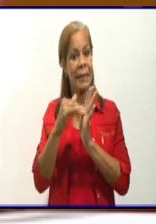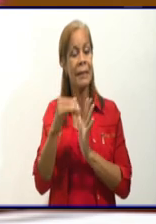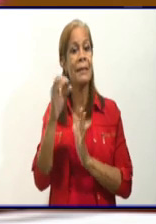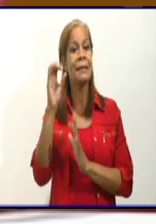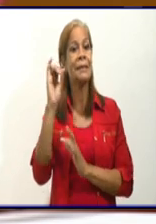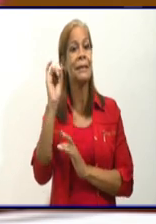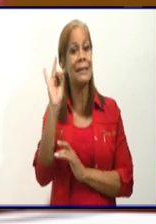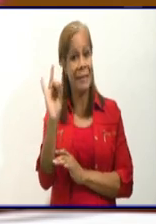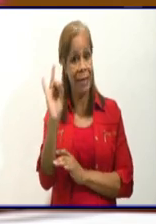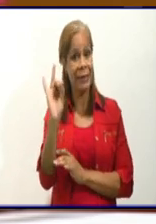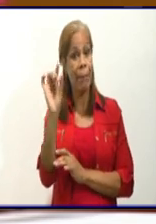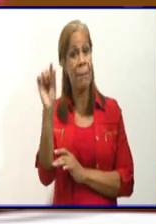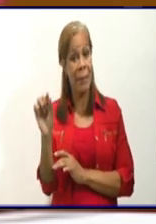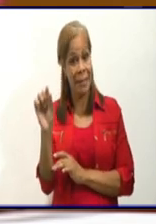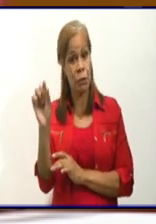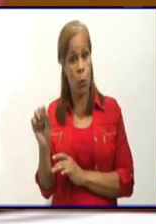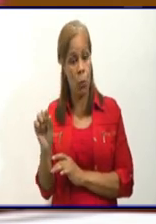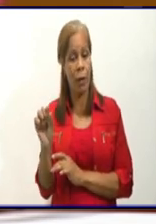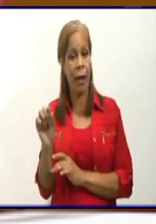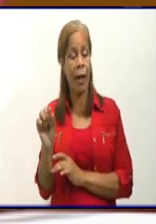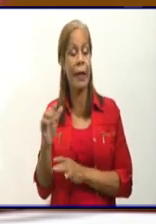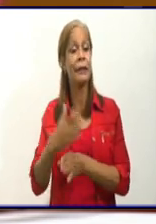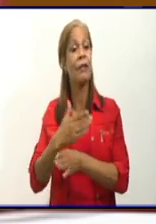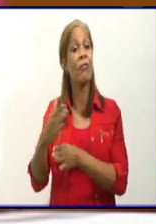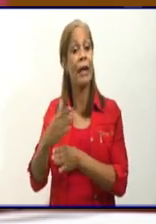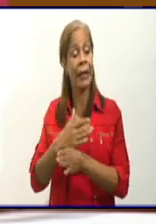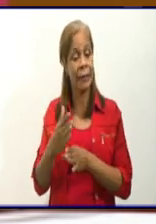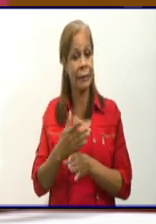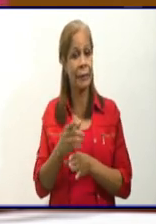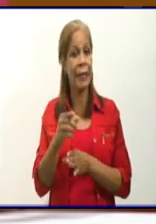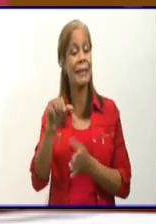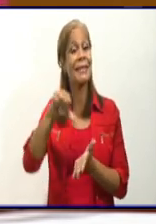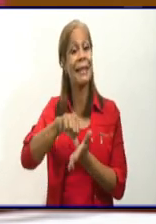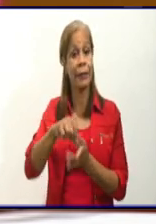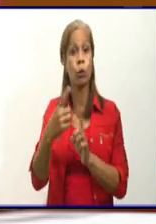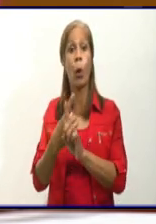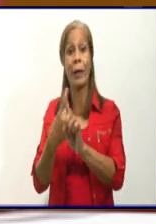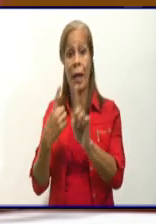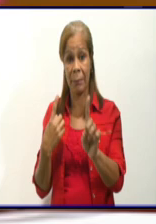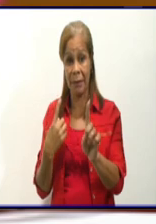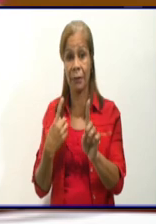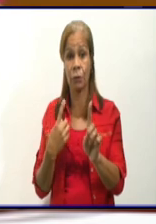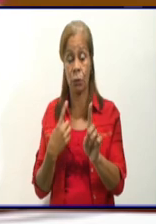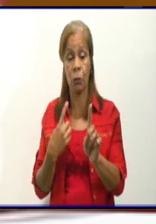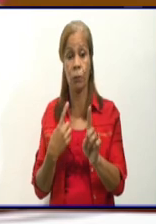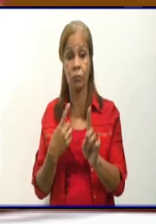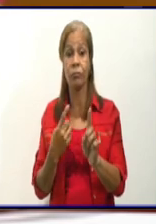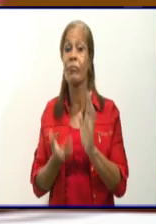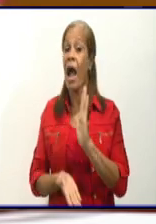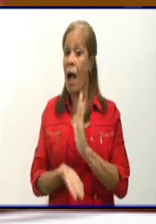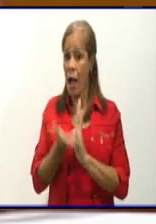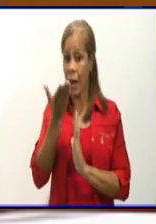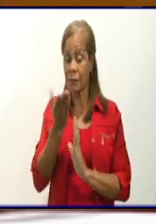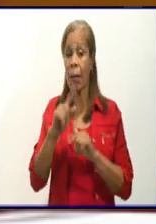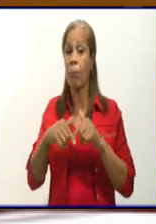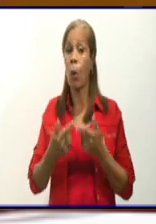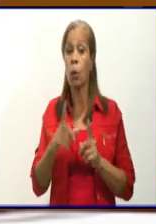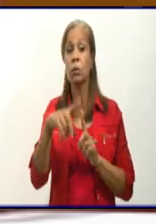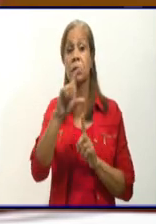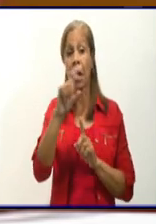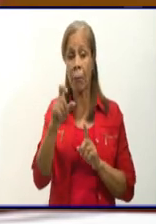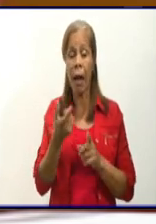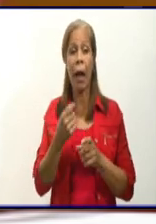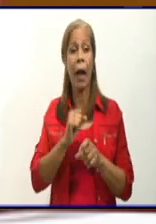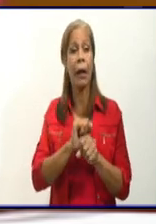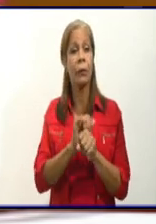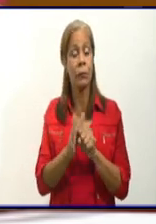ingresados hoy en los diferentes centros de aislamiento, una cifra bastante elevada. Por concepto de confirmados